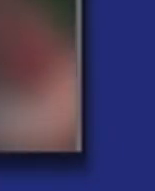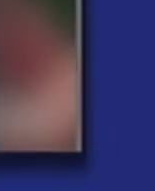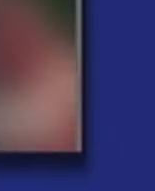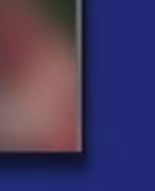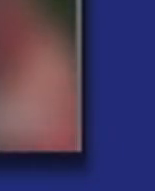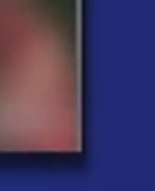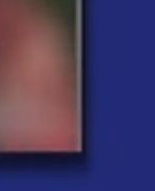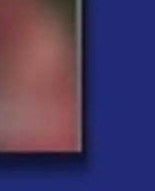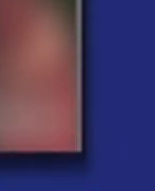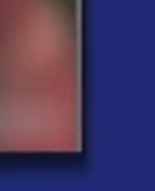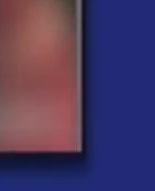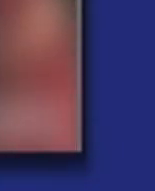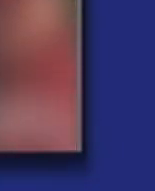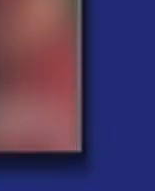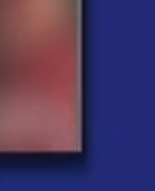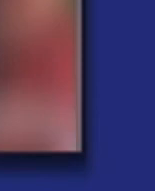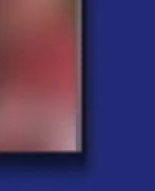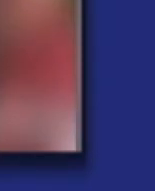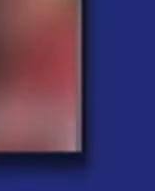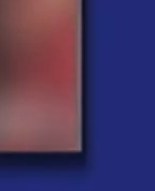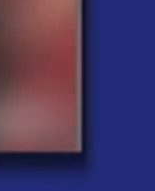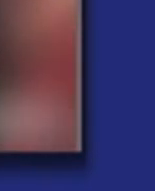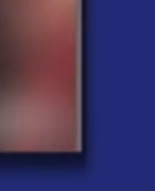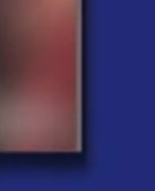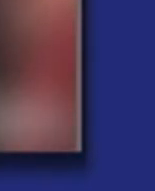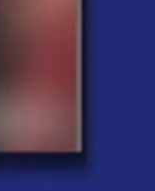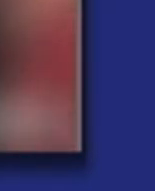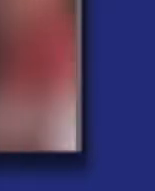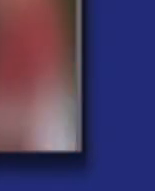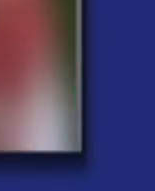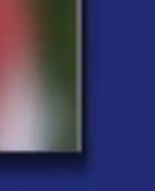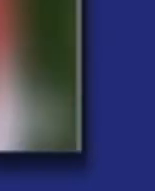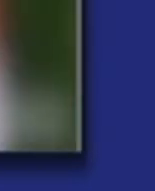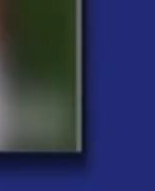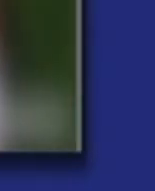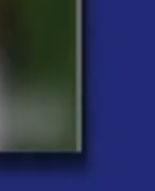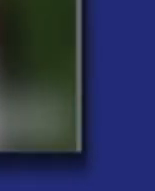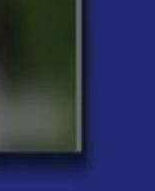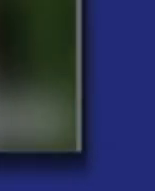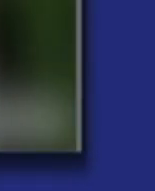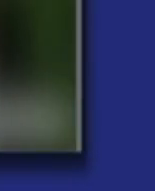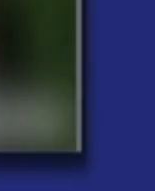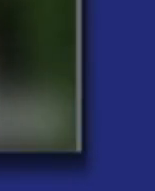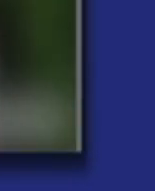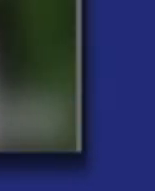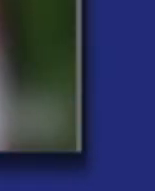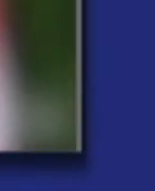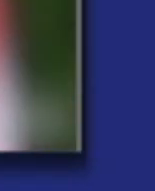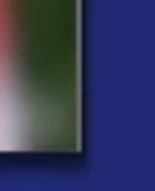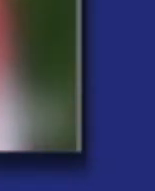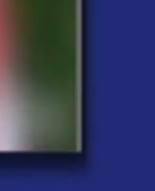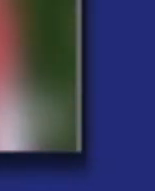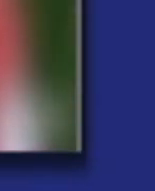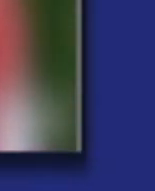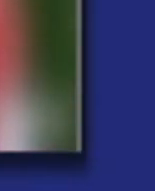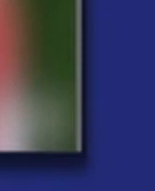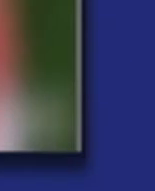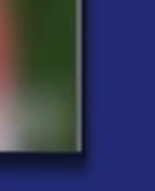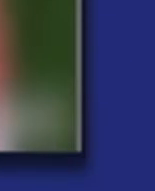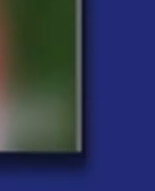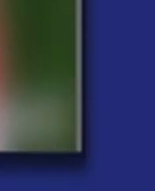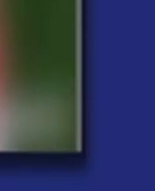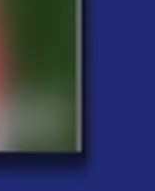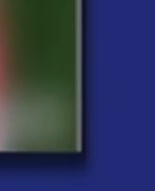La Loca Luz Caraballo, dicta el decreto del juez, porque te vio alguna vez, sin hijos y sin corderos,